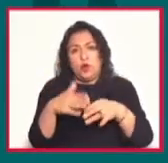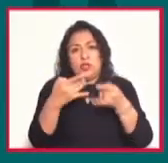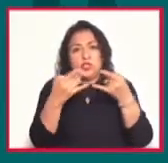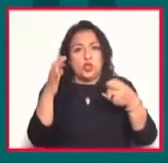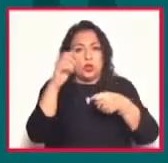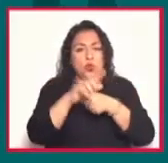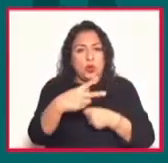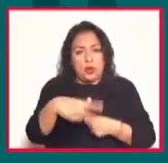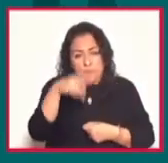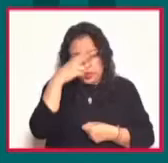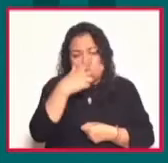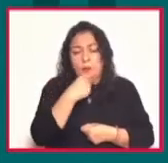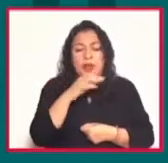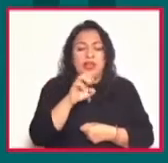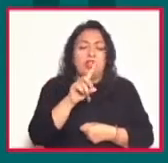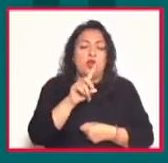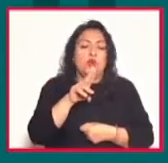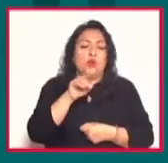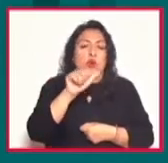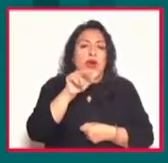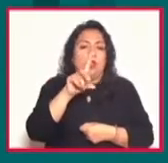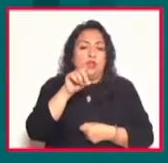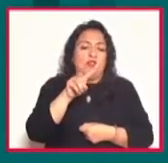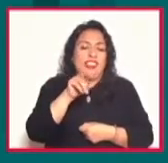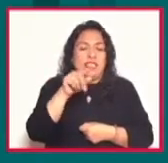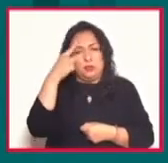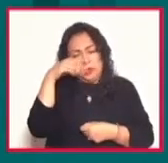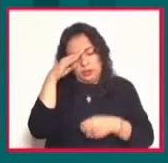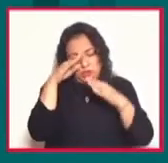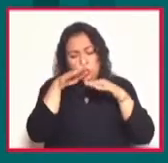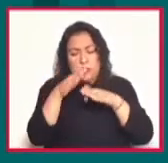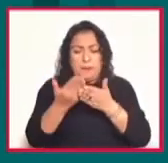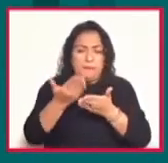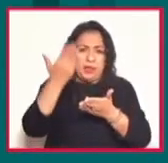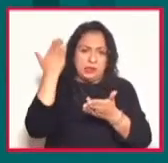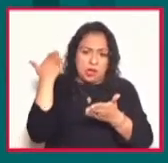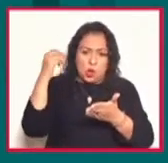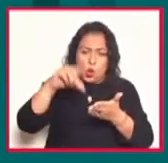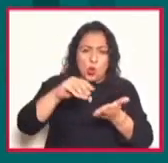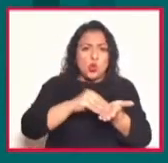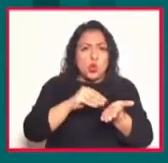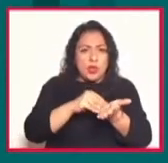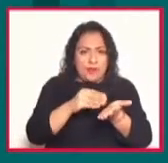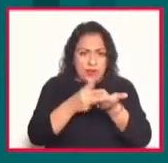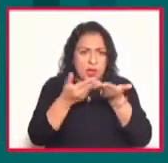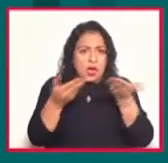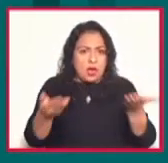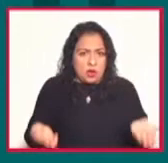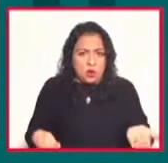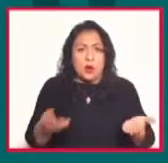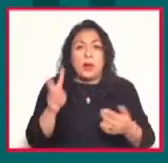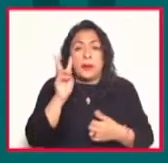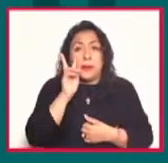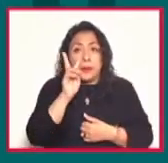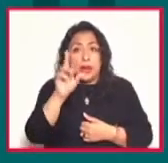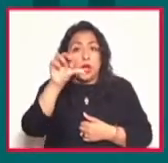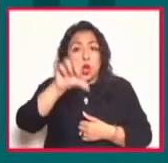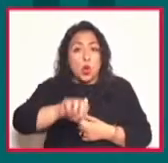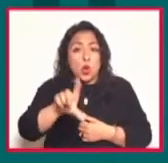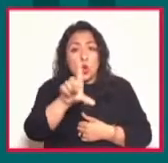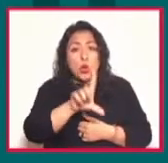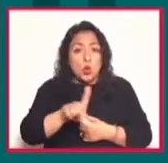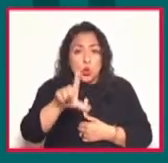México Eduardo Villegas para reflexionar sobre el pasado y su vigencia en el presente. No se lo pierda hoy lunes